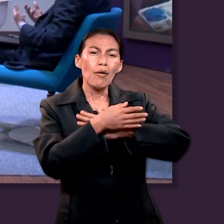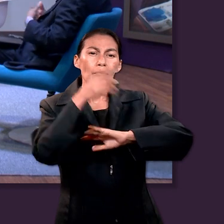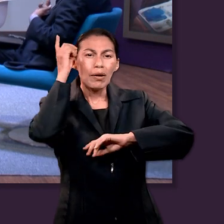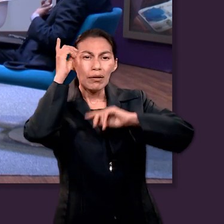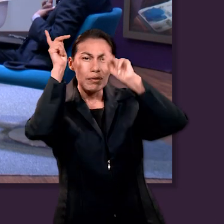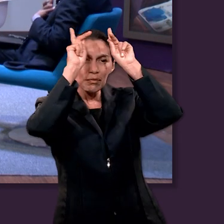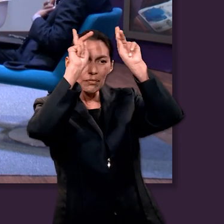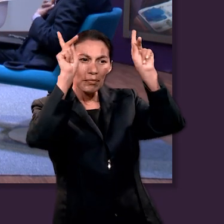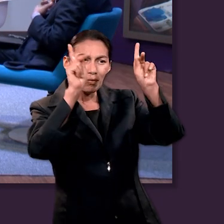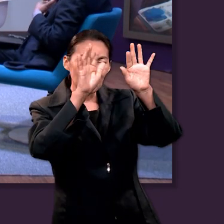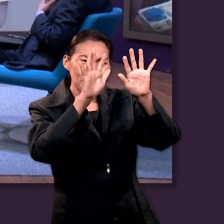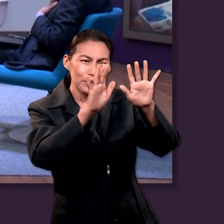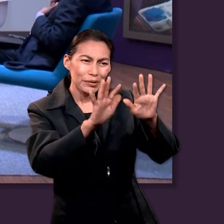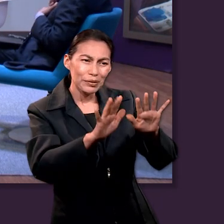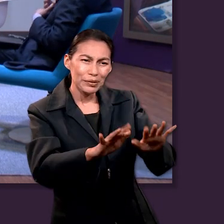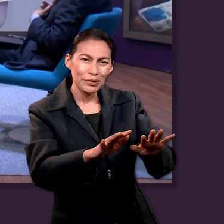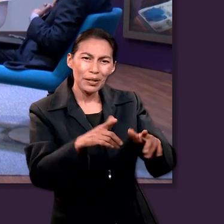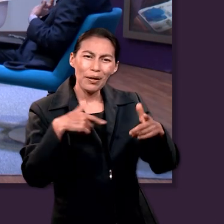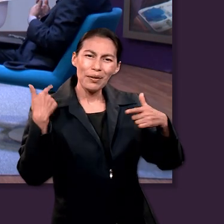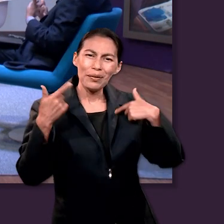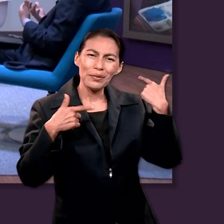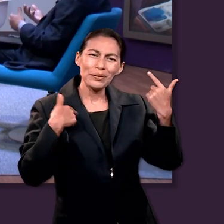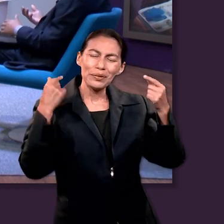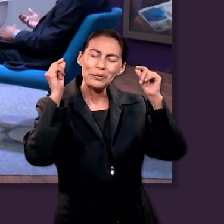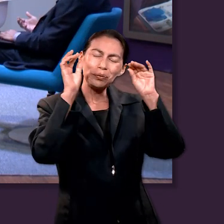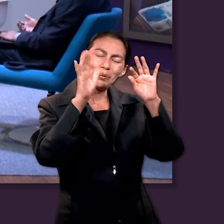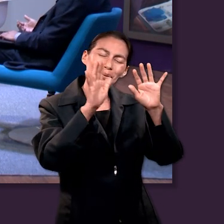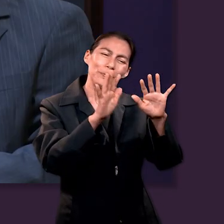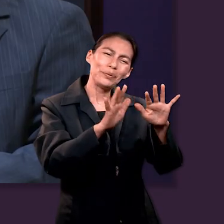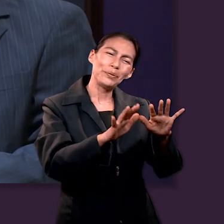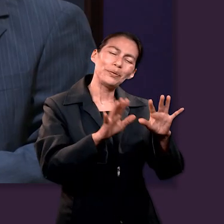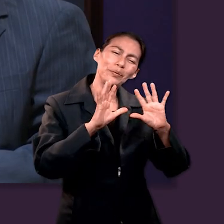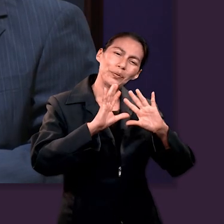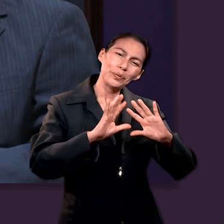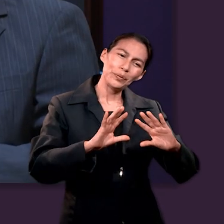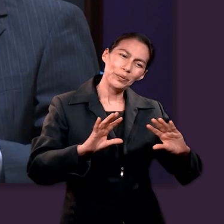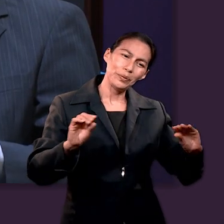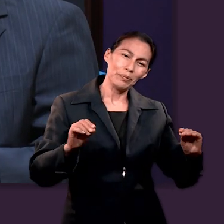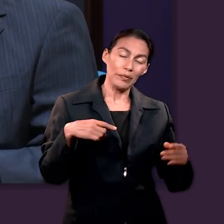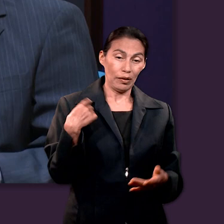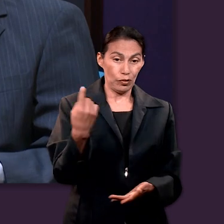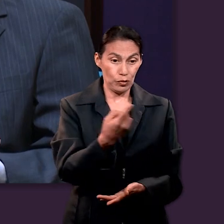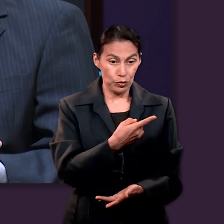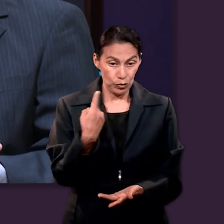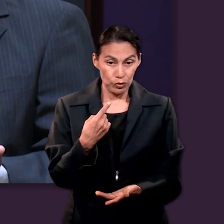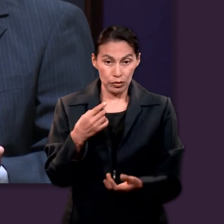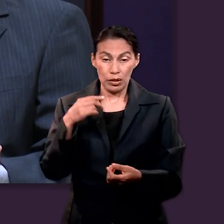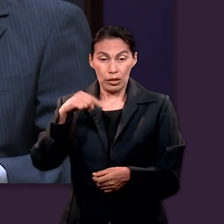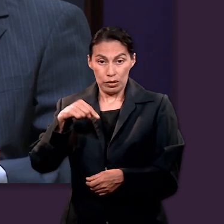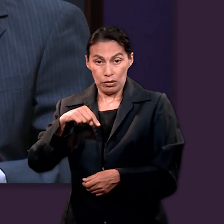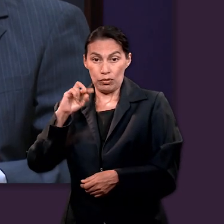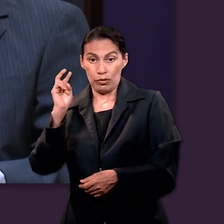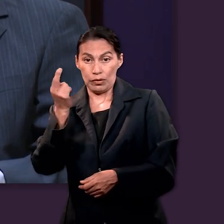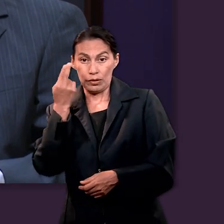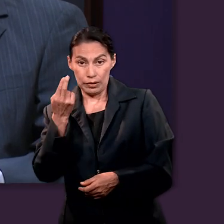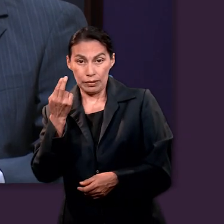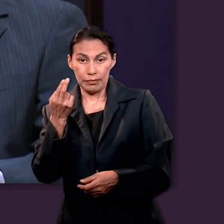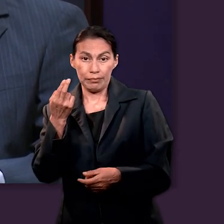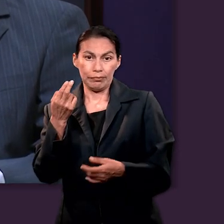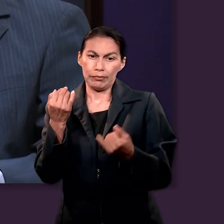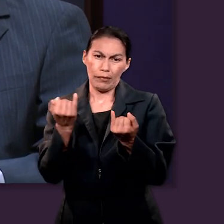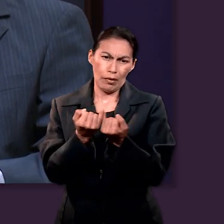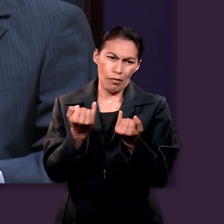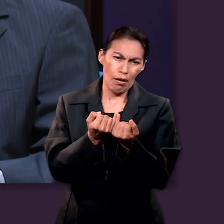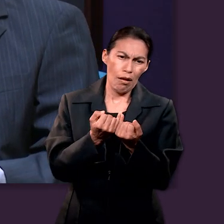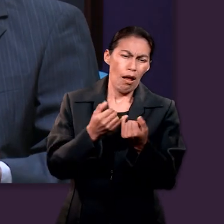transforma su vida, ¿no? Hay cierta paz, hay cierto gozo y en ese sentido nosotros como, como institución